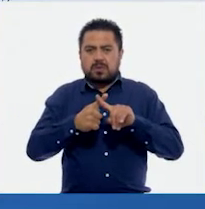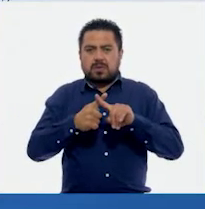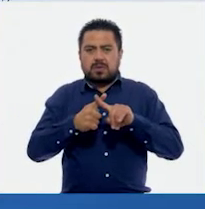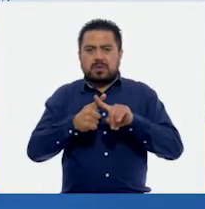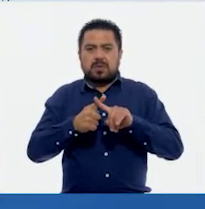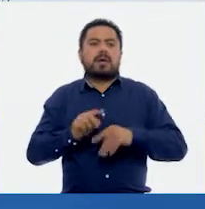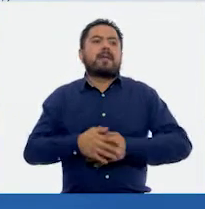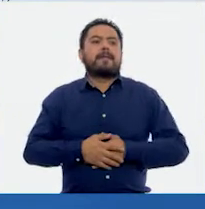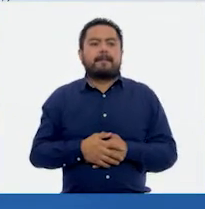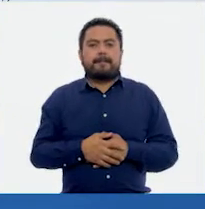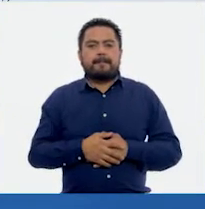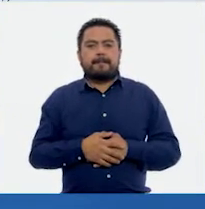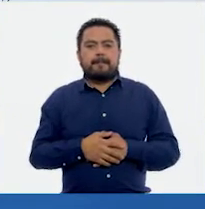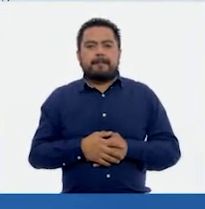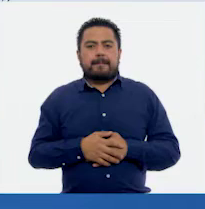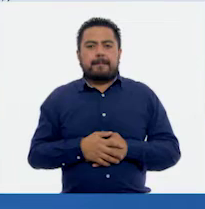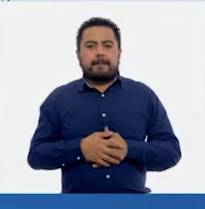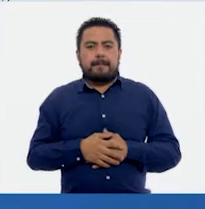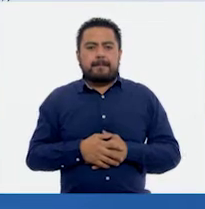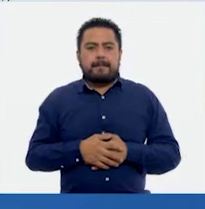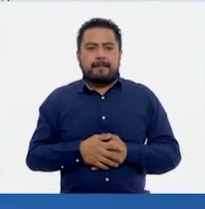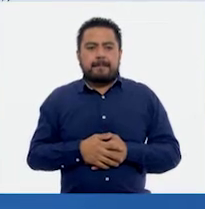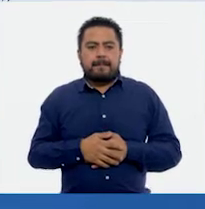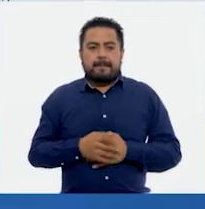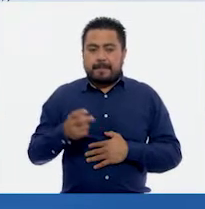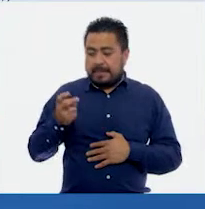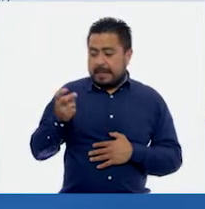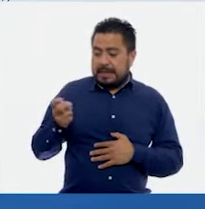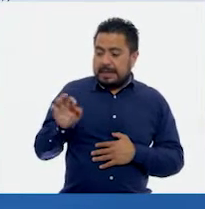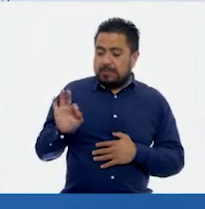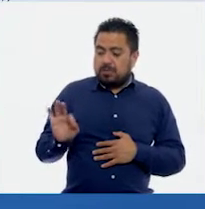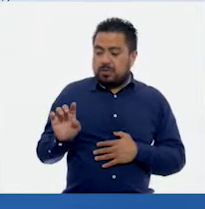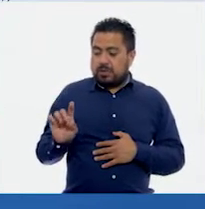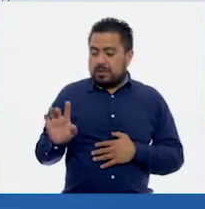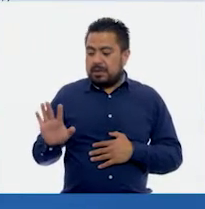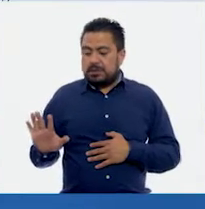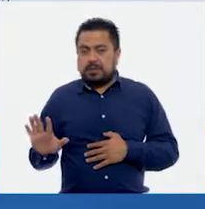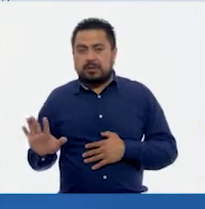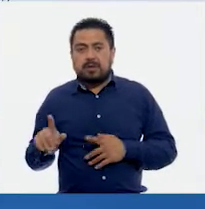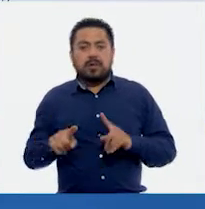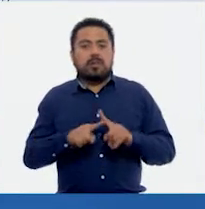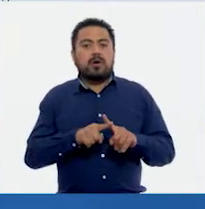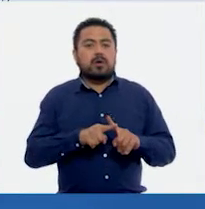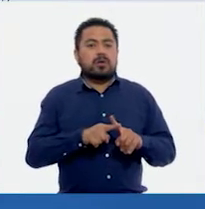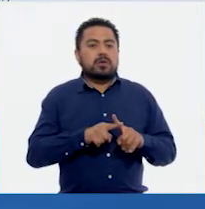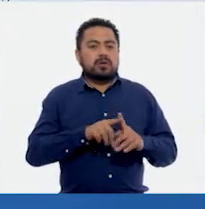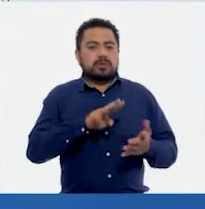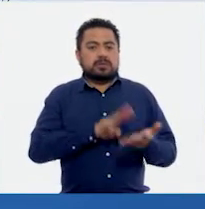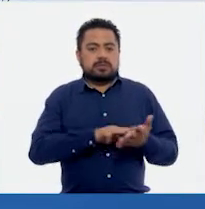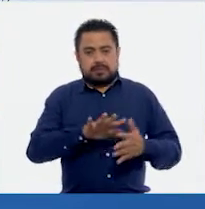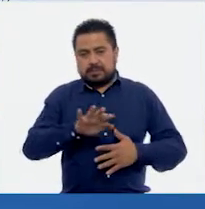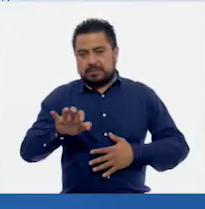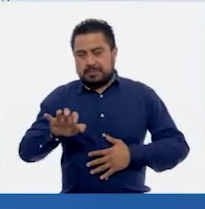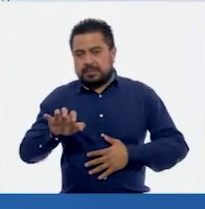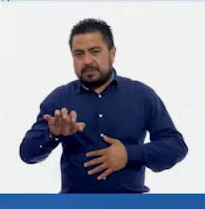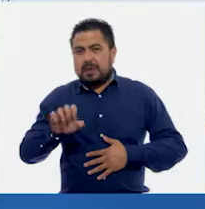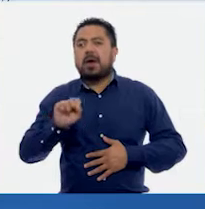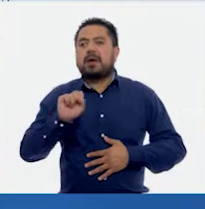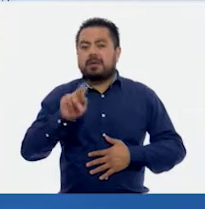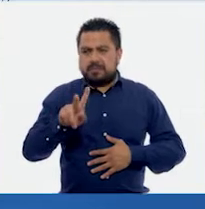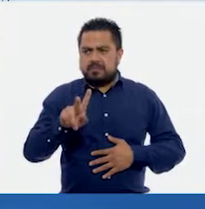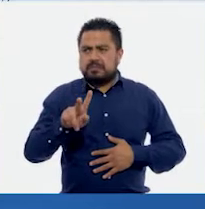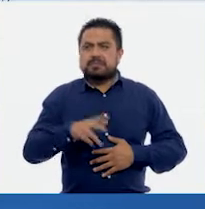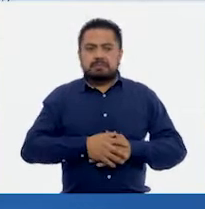este punto 35 por 3,500. Ok.